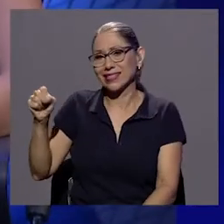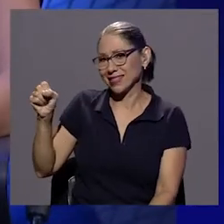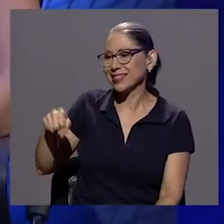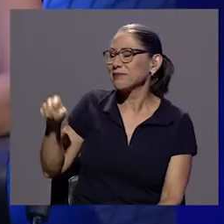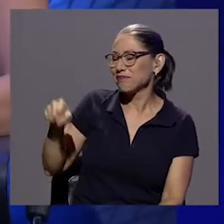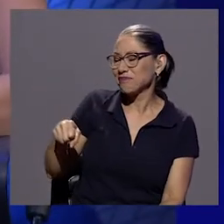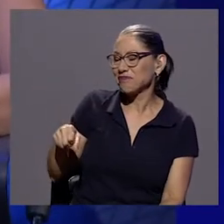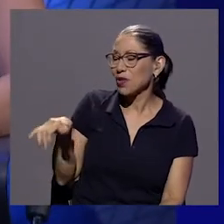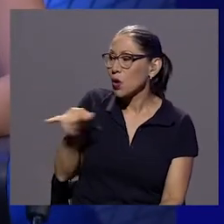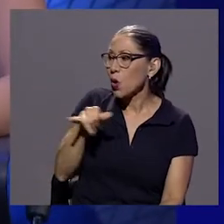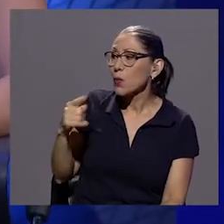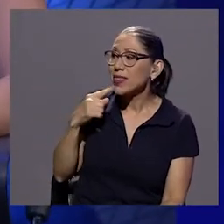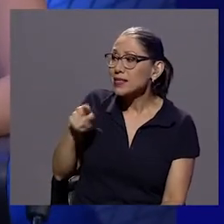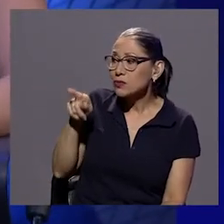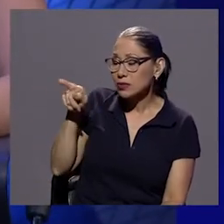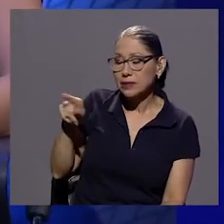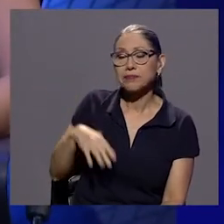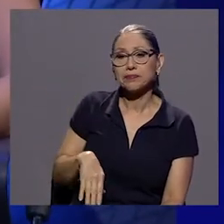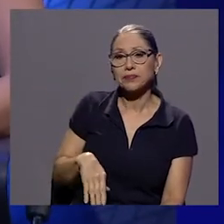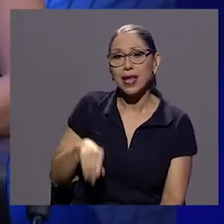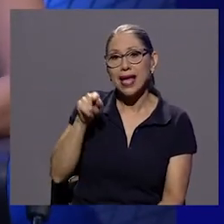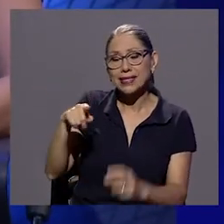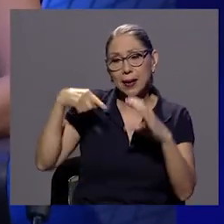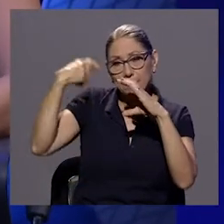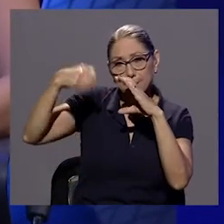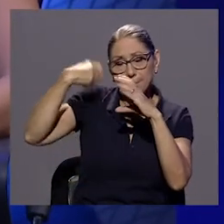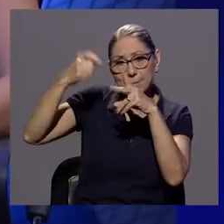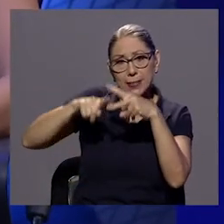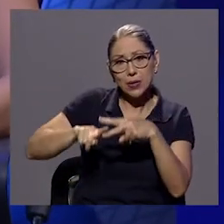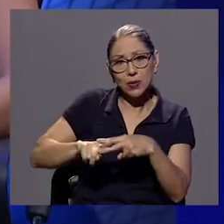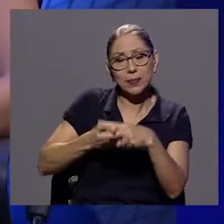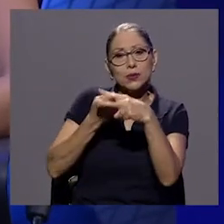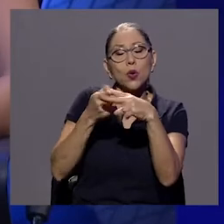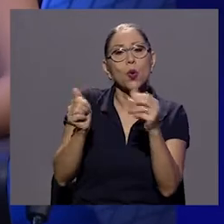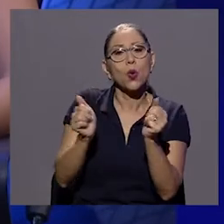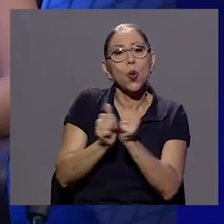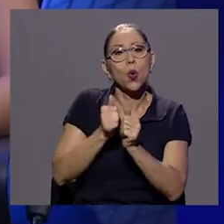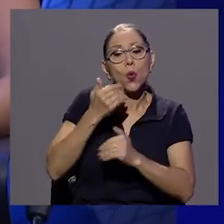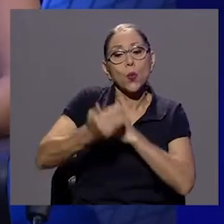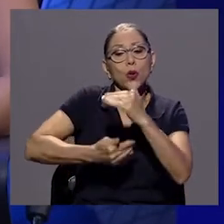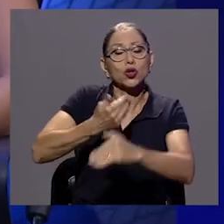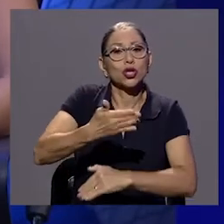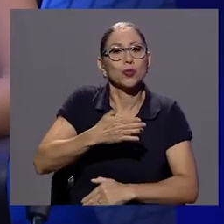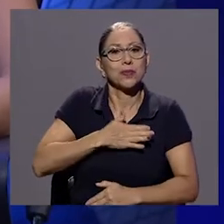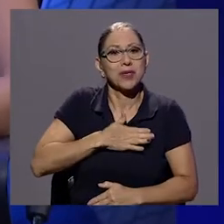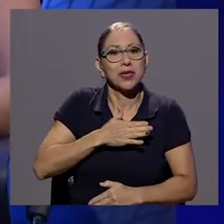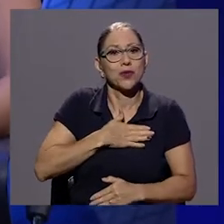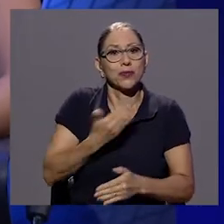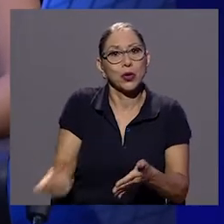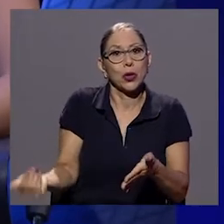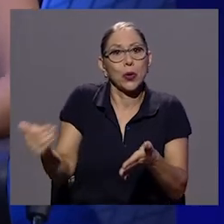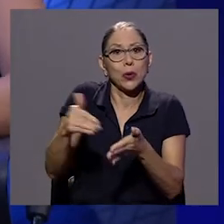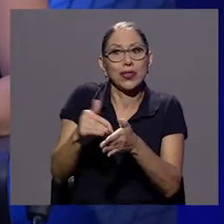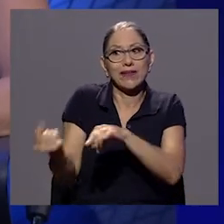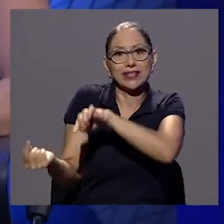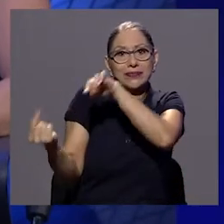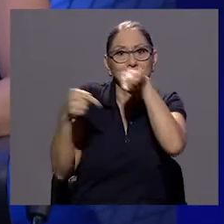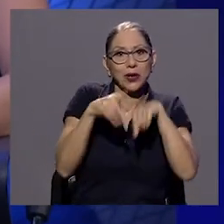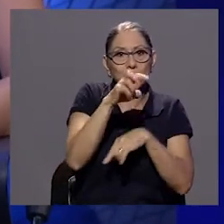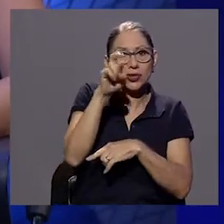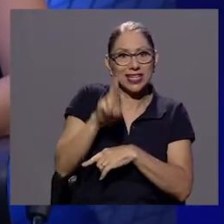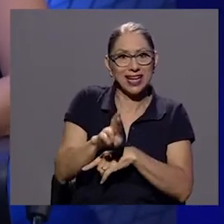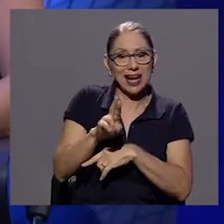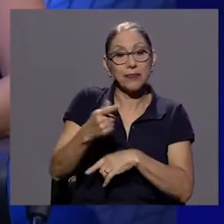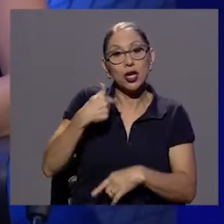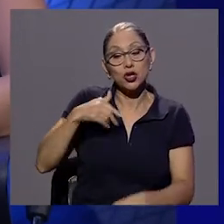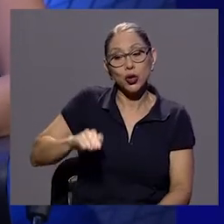bueno, sí, como decís esta película empezó en realidad con un proceso mío de retorno a Costa Rica yo